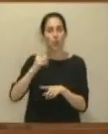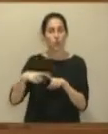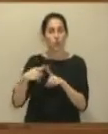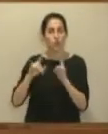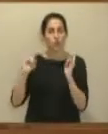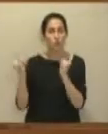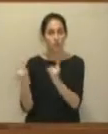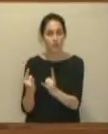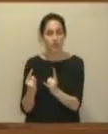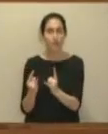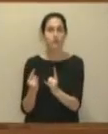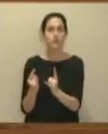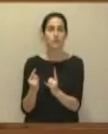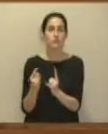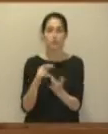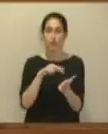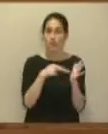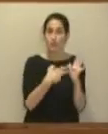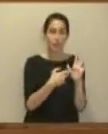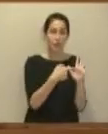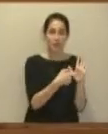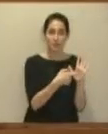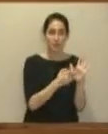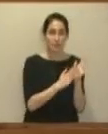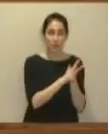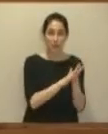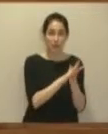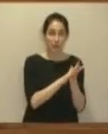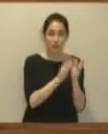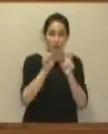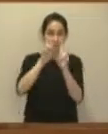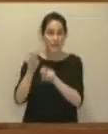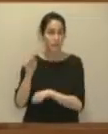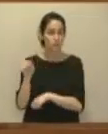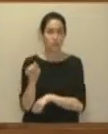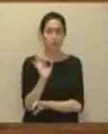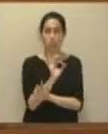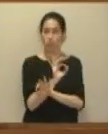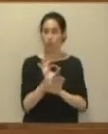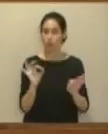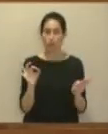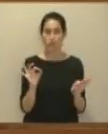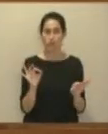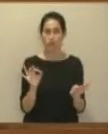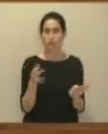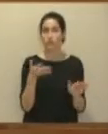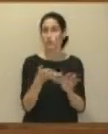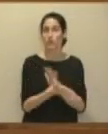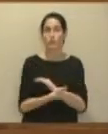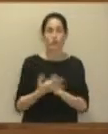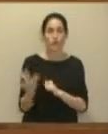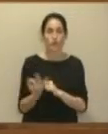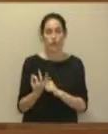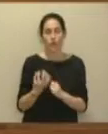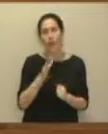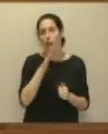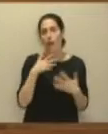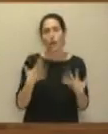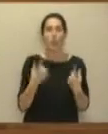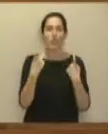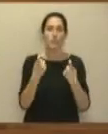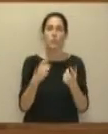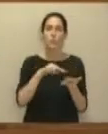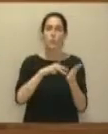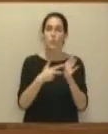aspectos en los que el plan prácticamente no hace ninguna referencia. Por lo tanto, necesitamos un plan